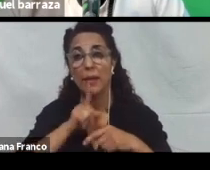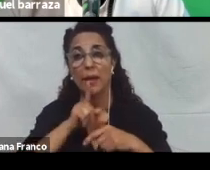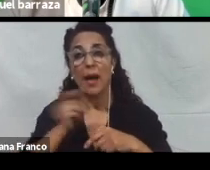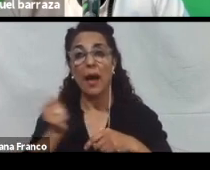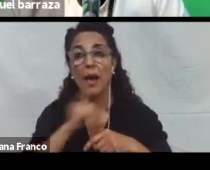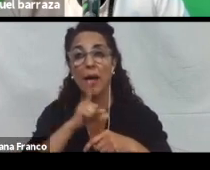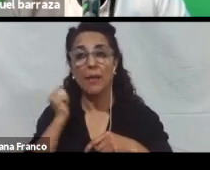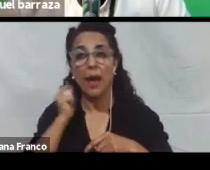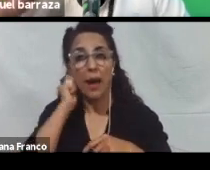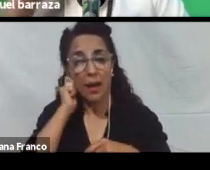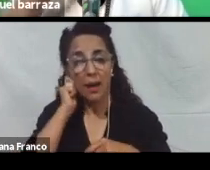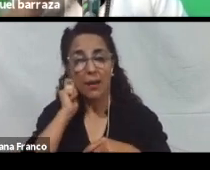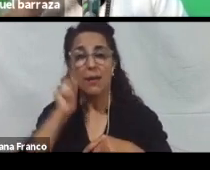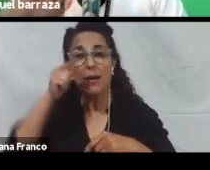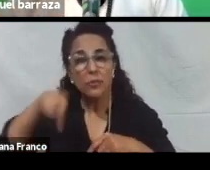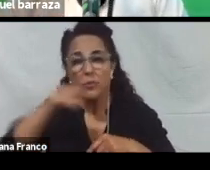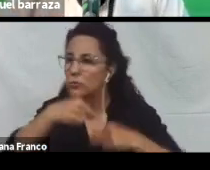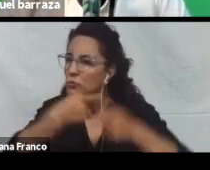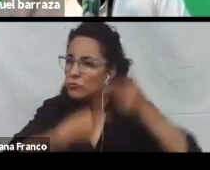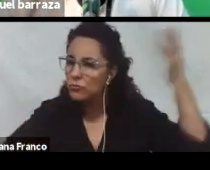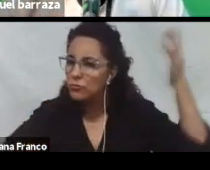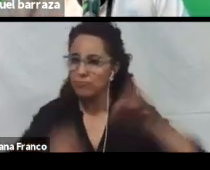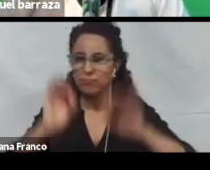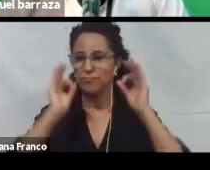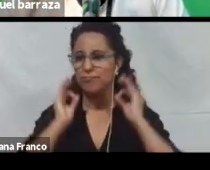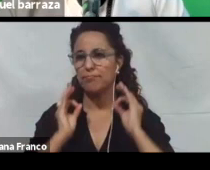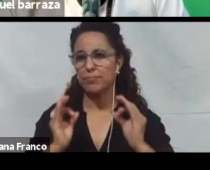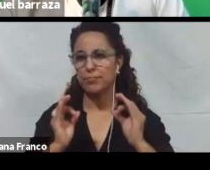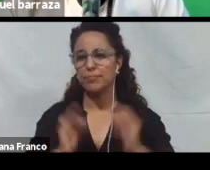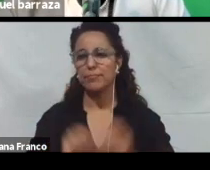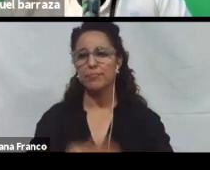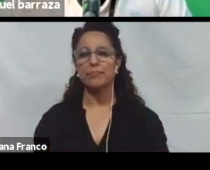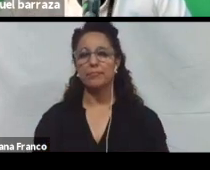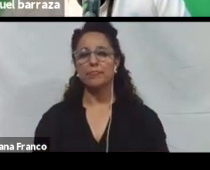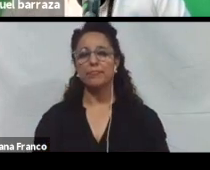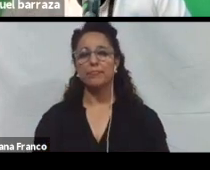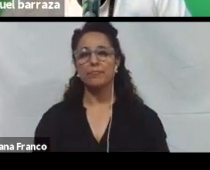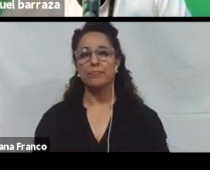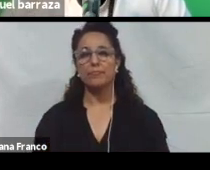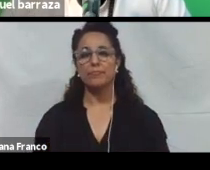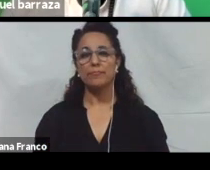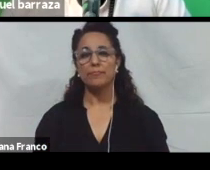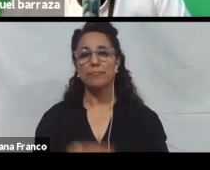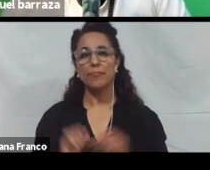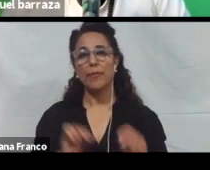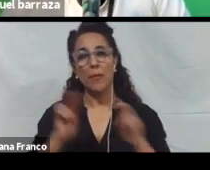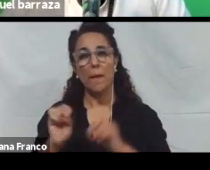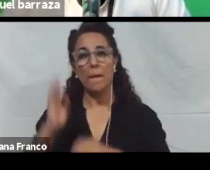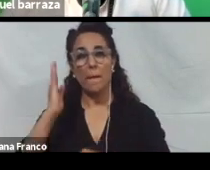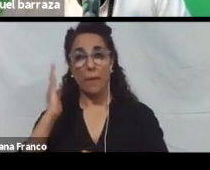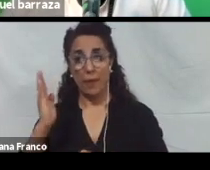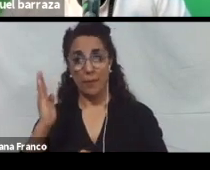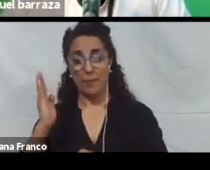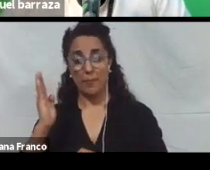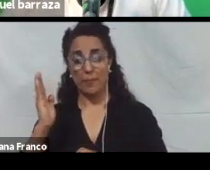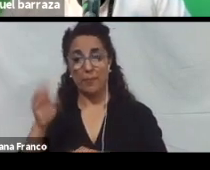Tiene todos estos elementos. Ahora vamos a la parte B. Al diseño del contenido. El